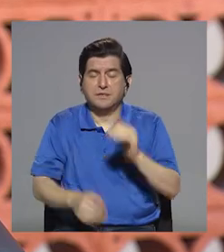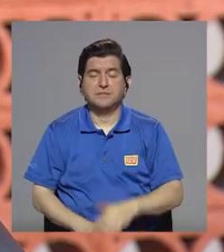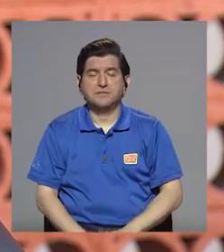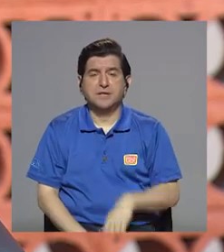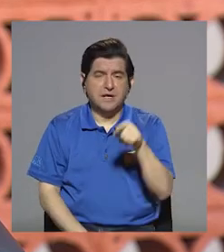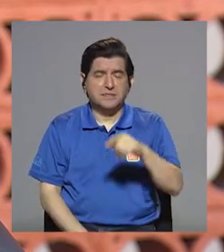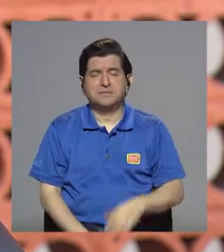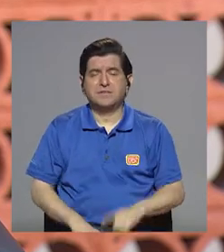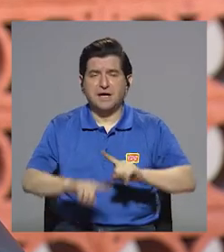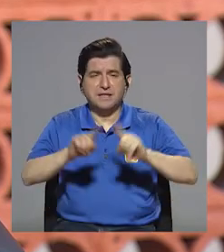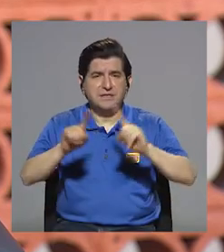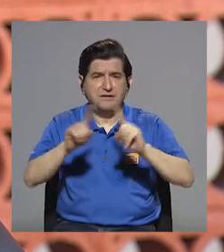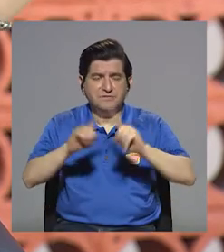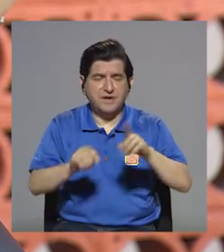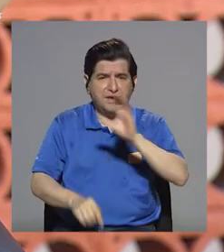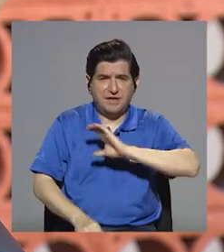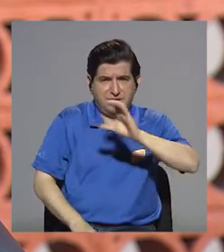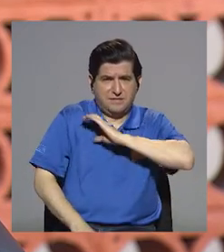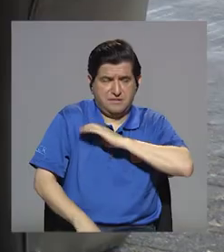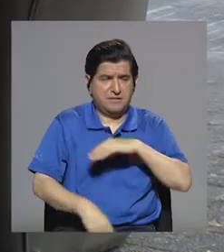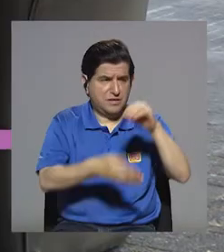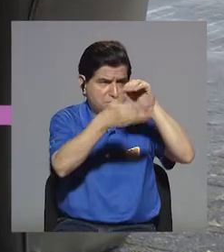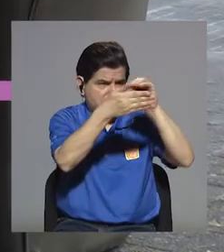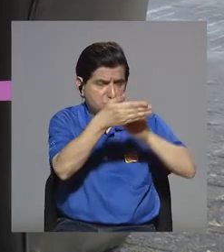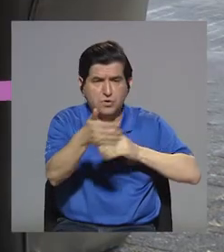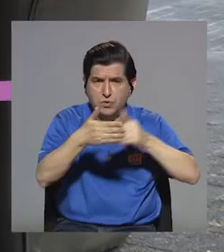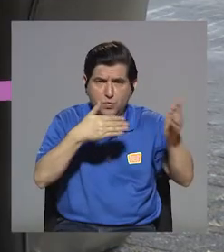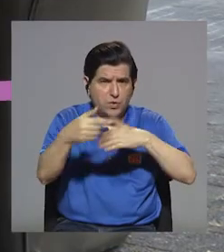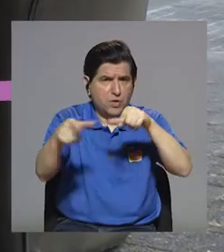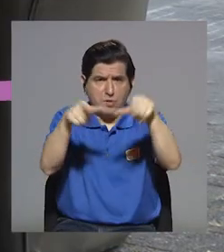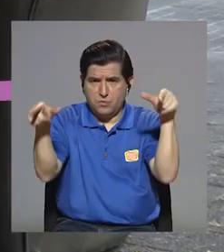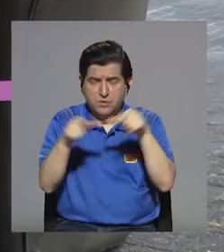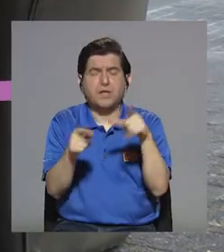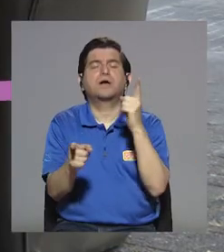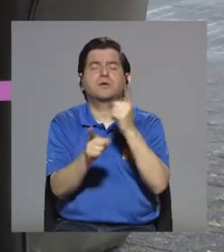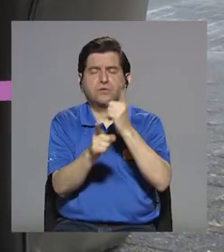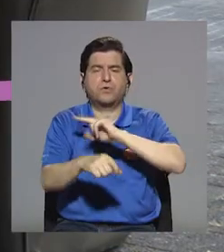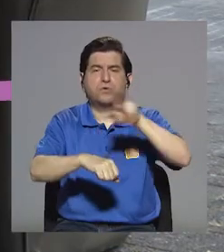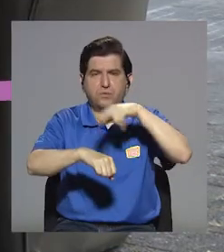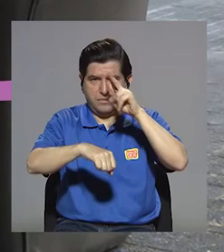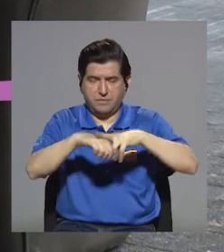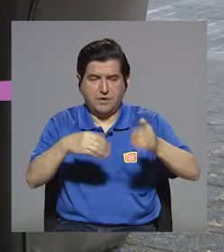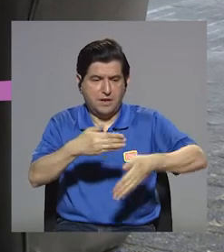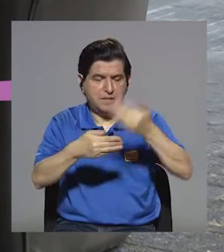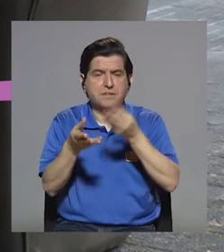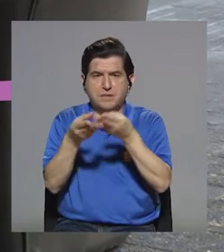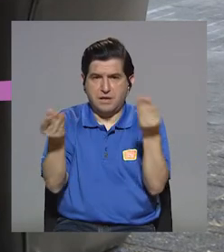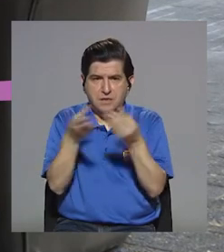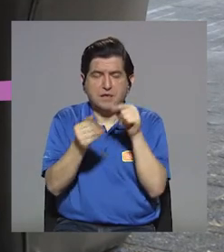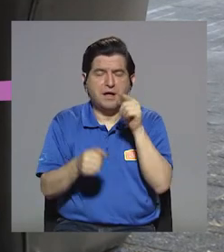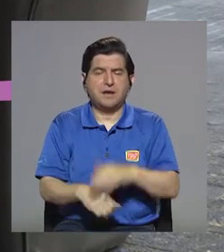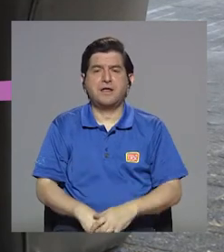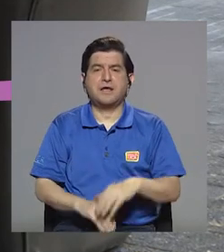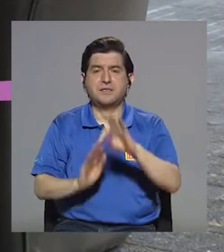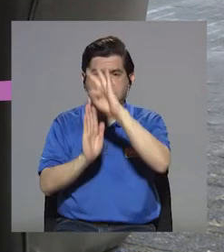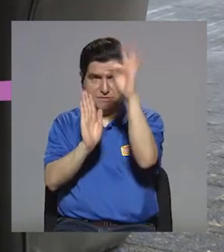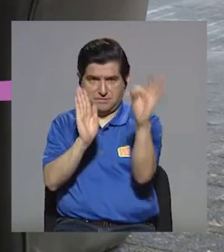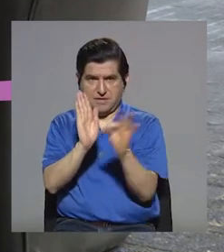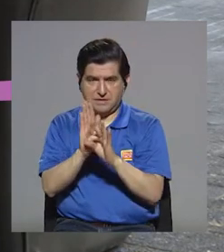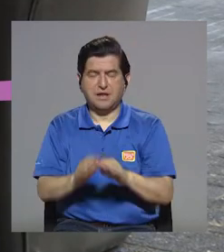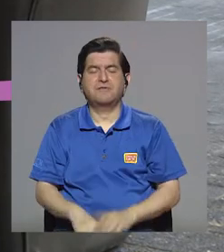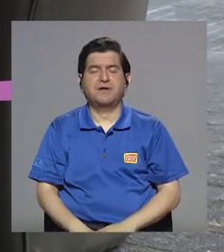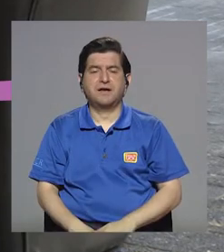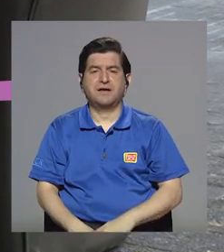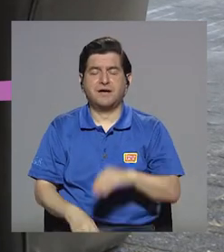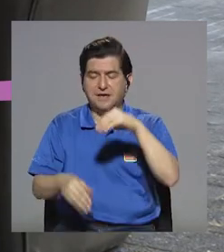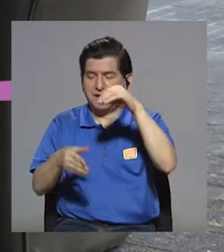ingredientes, el peso, todo, lo pueden colocar en cualquier lugar donde... Exactamente, normalmente detrás del producto es donde viene esta tablita que es el